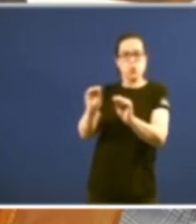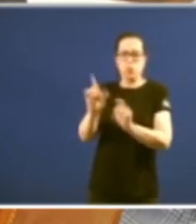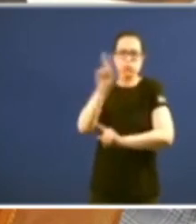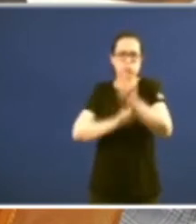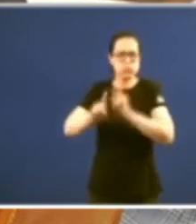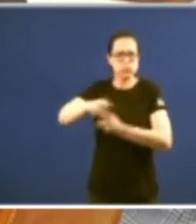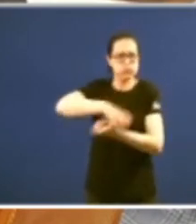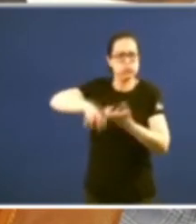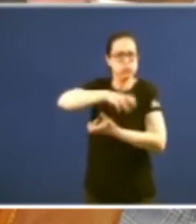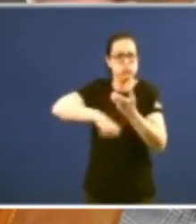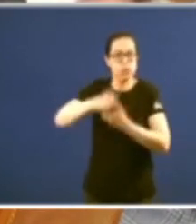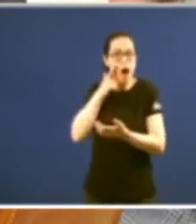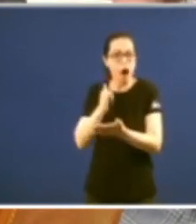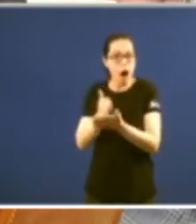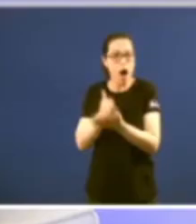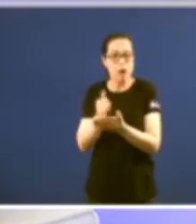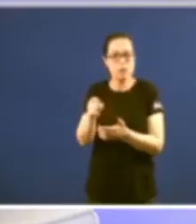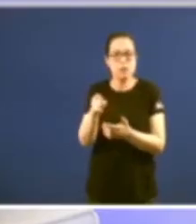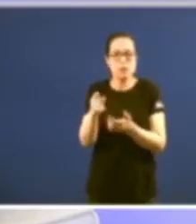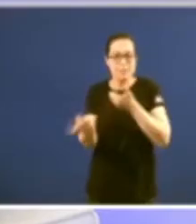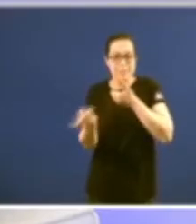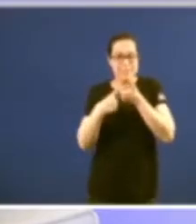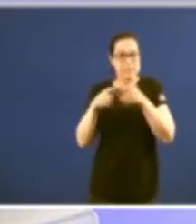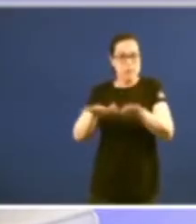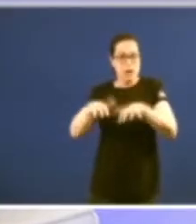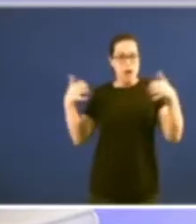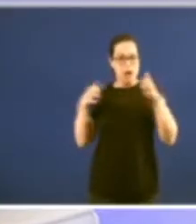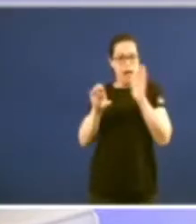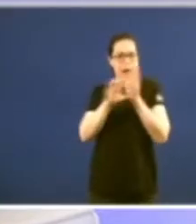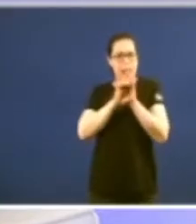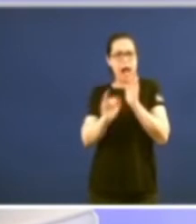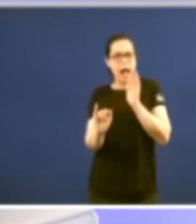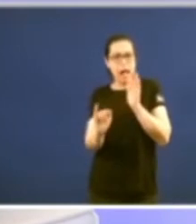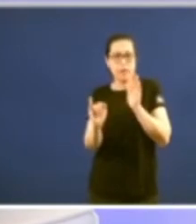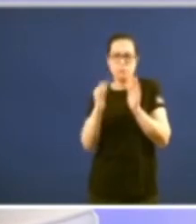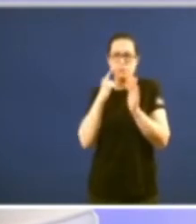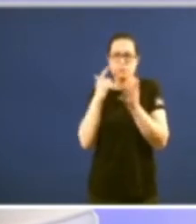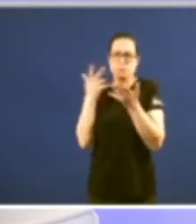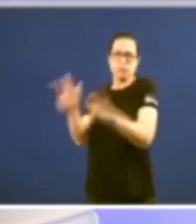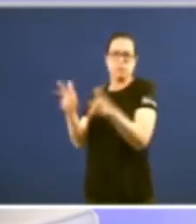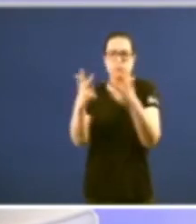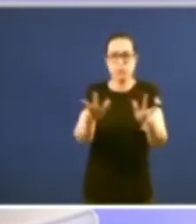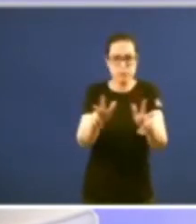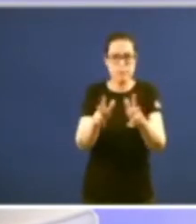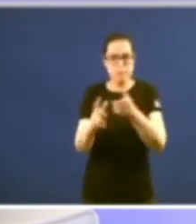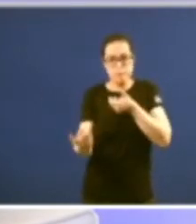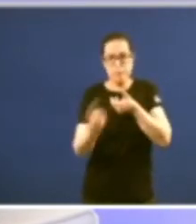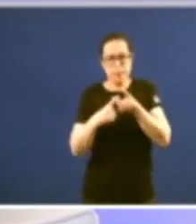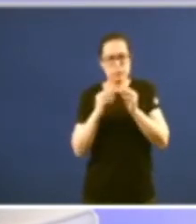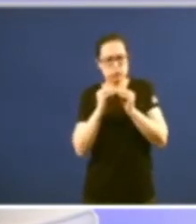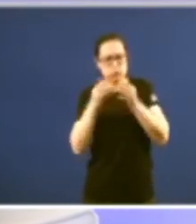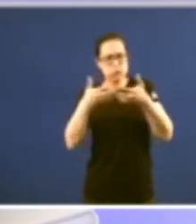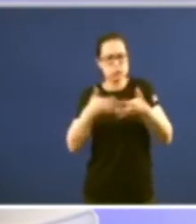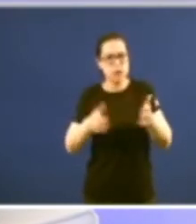que están ahí presentes nas Cortes Constituintes que van a participar na elaboración da Constitución participaron na elaboración da Constitución o